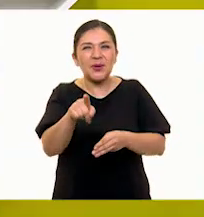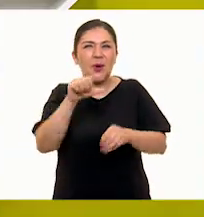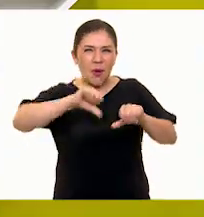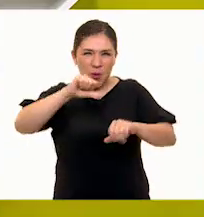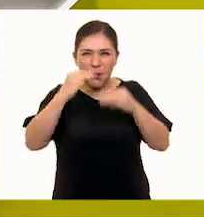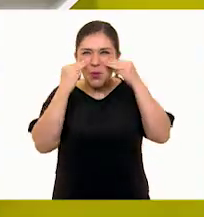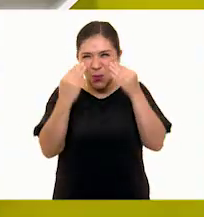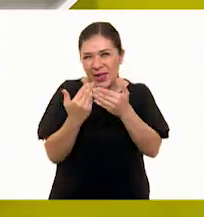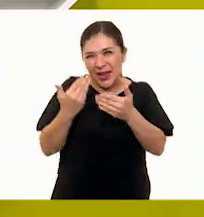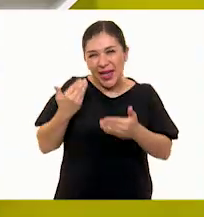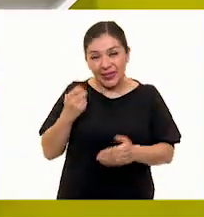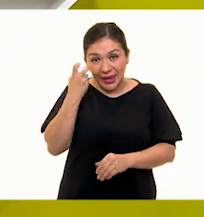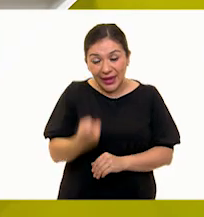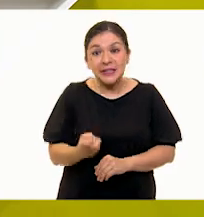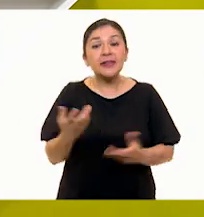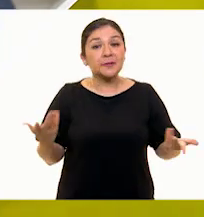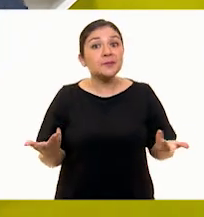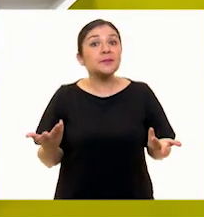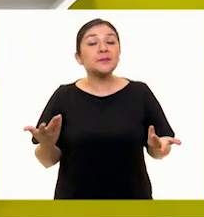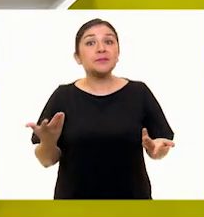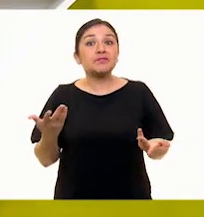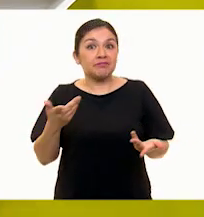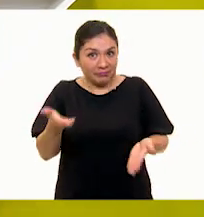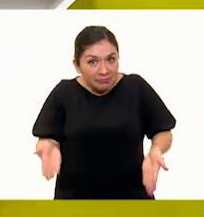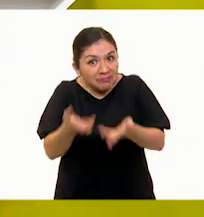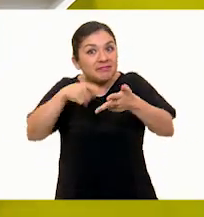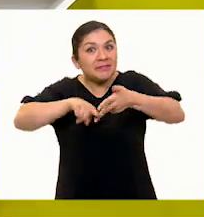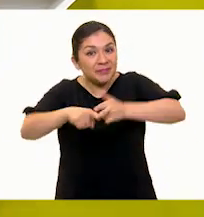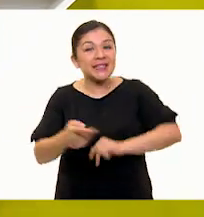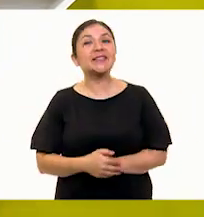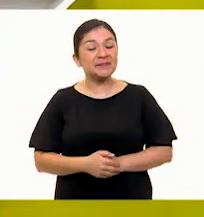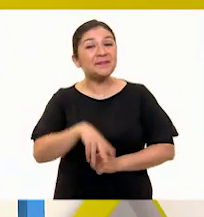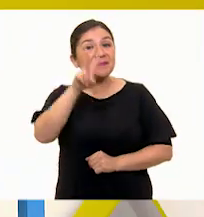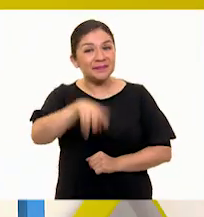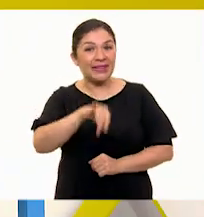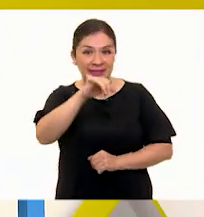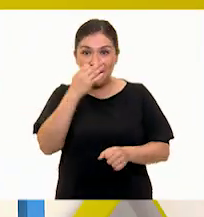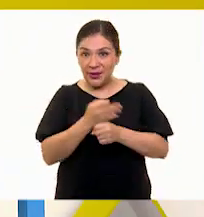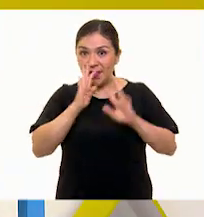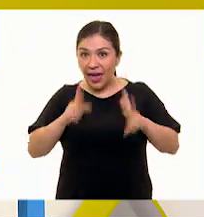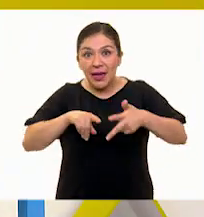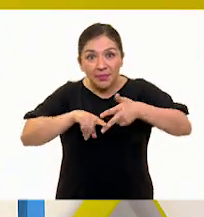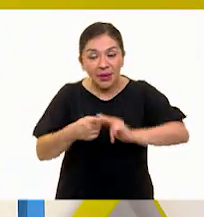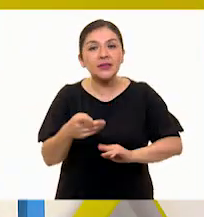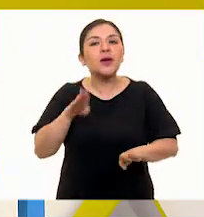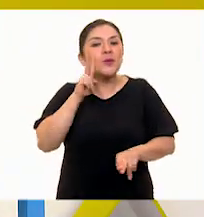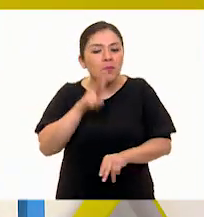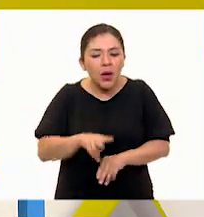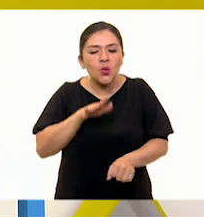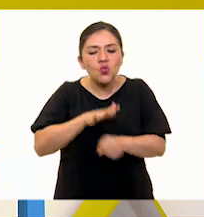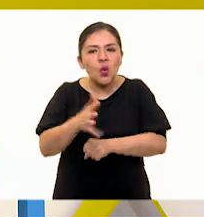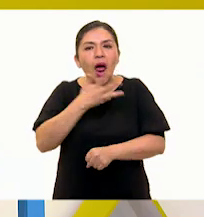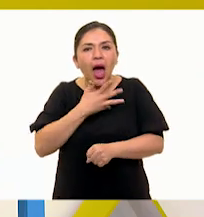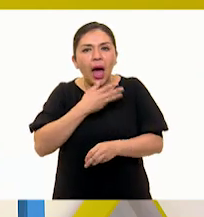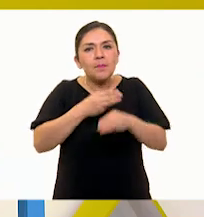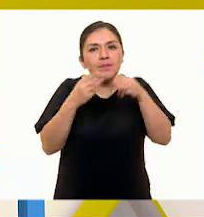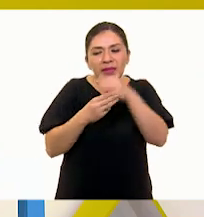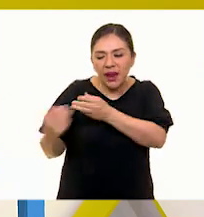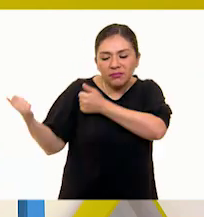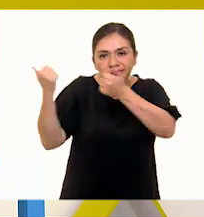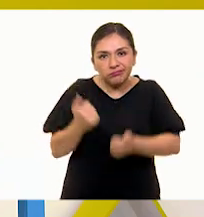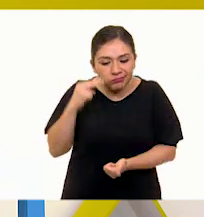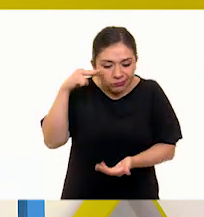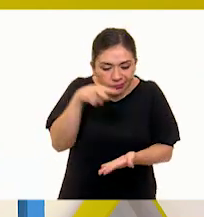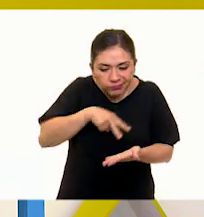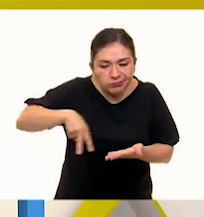que nos mostraste hace un momento y bueno, pues adelante. Así es, pues vamos a comenzar, vamos a ver qué elementos traemos y